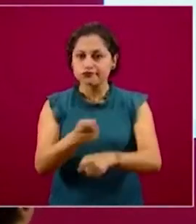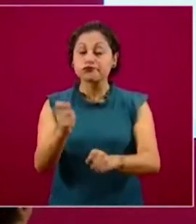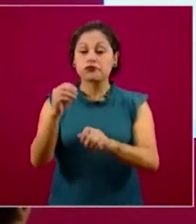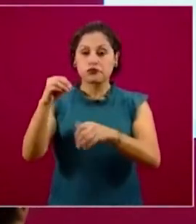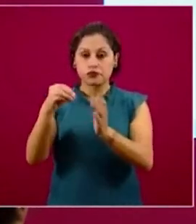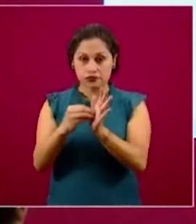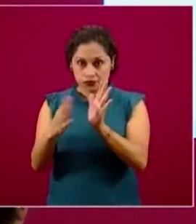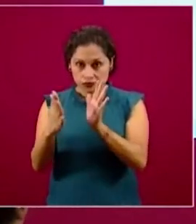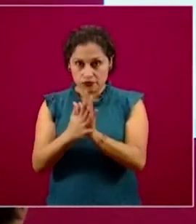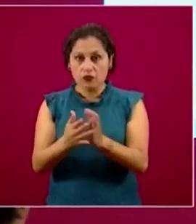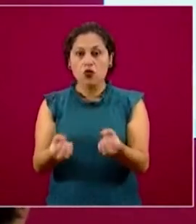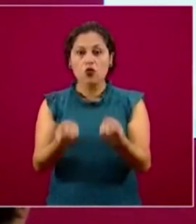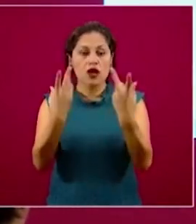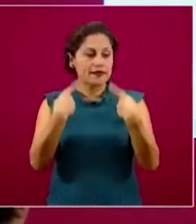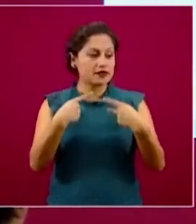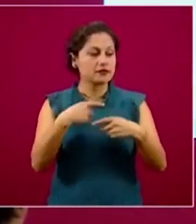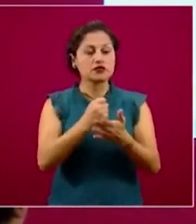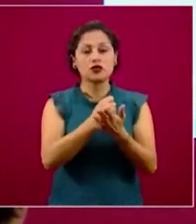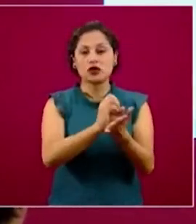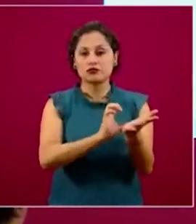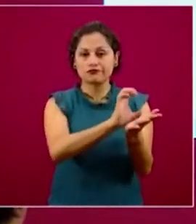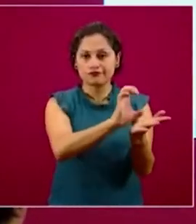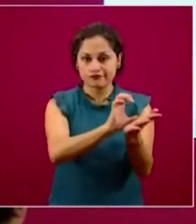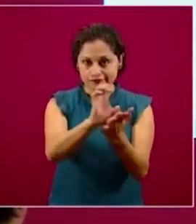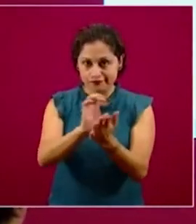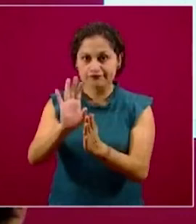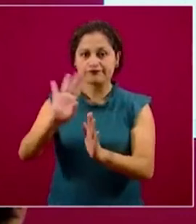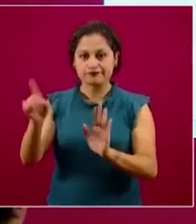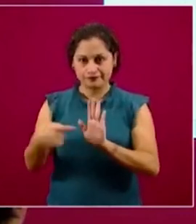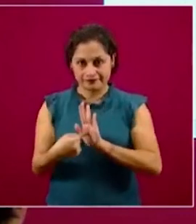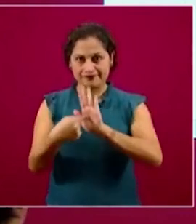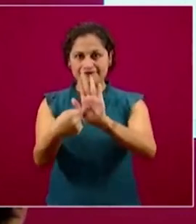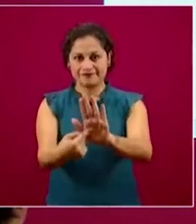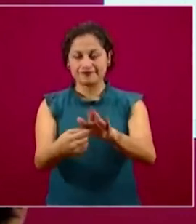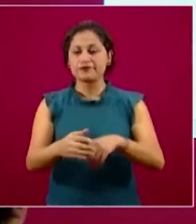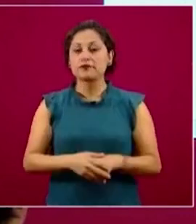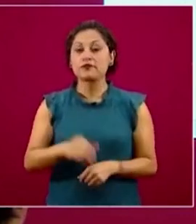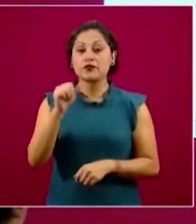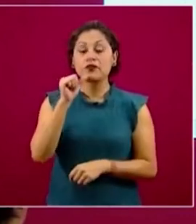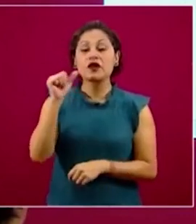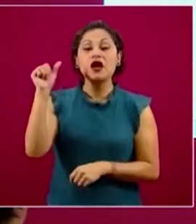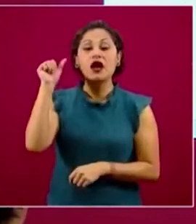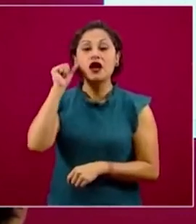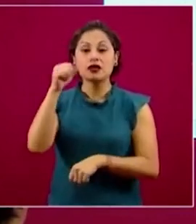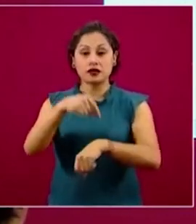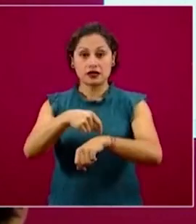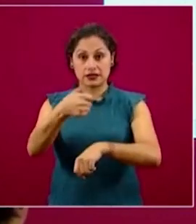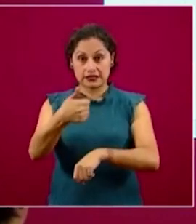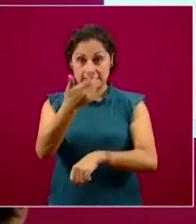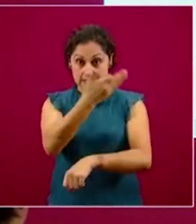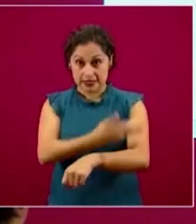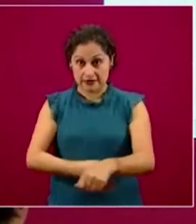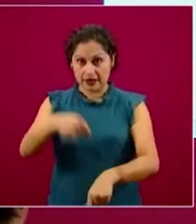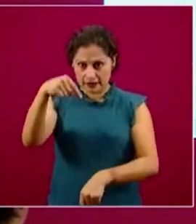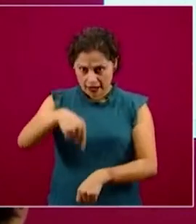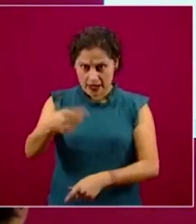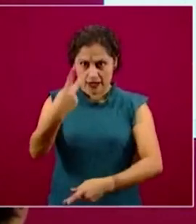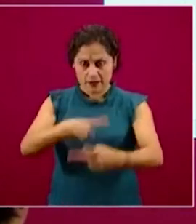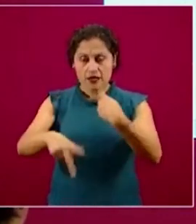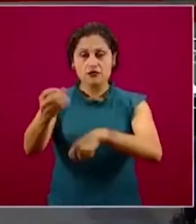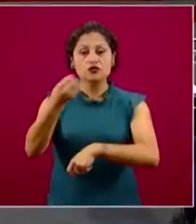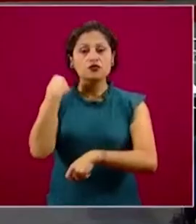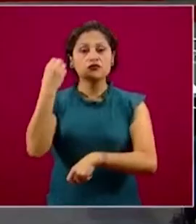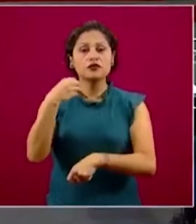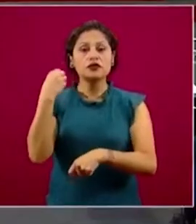va pagando. De ayer a hoy, de ayer a las seis de la tarde, que estuvimos aquí platicando con ustedes,